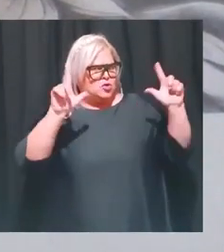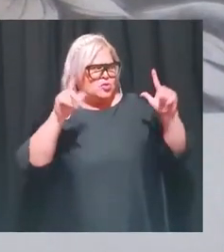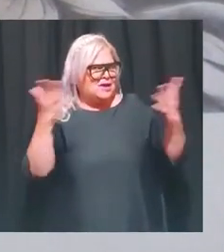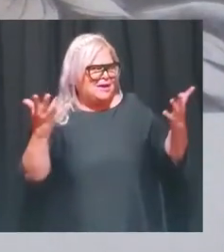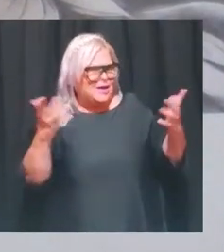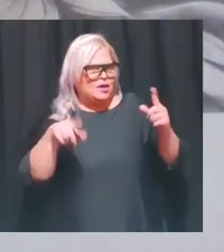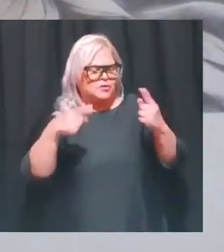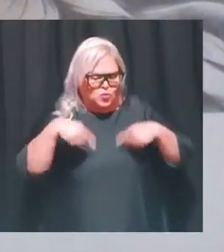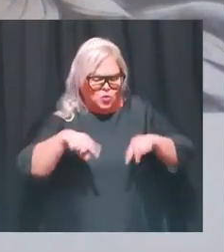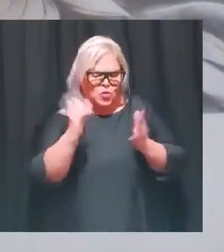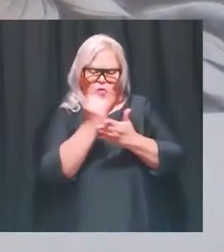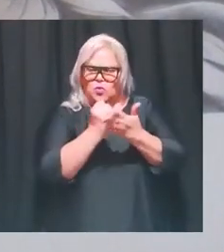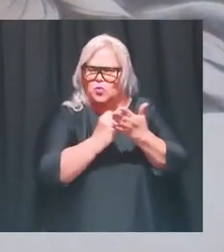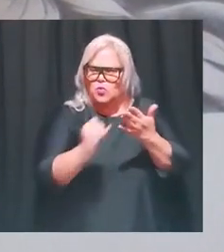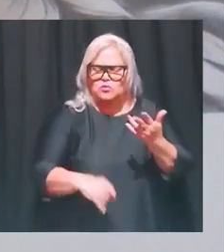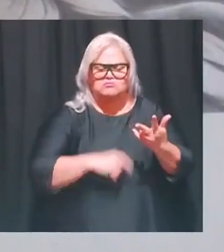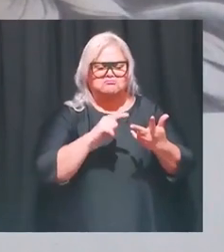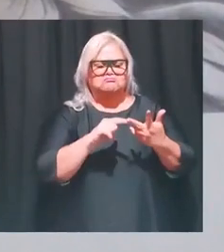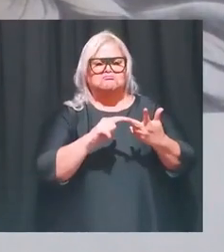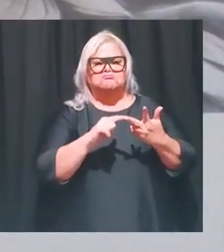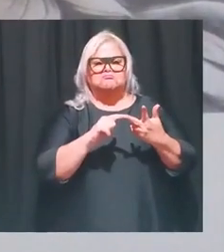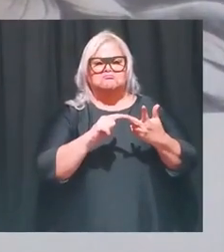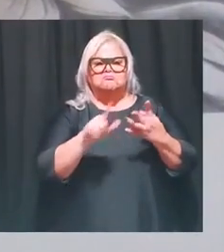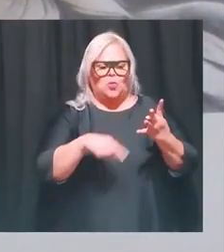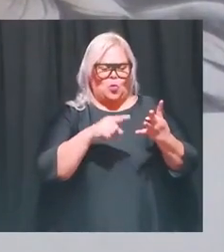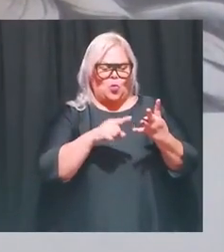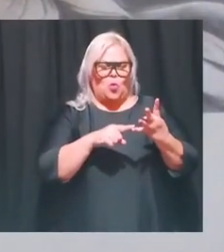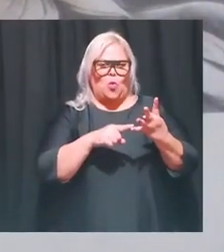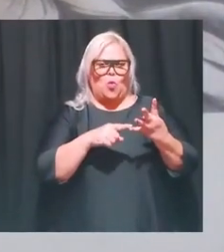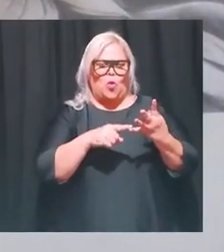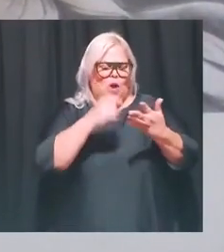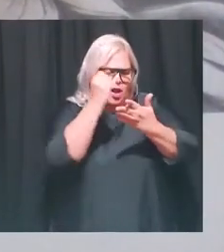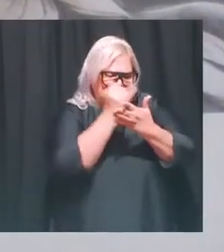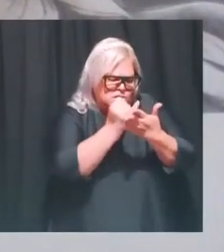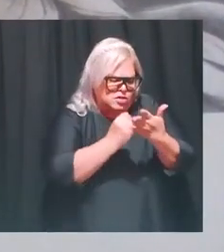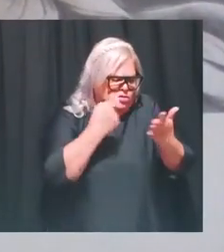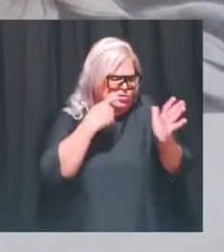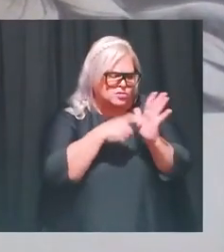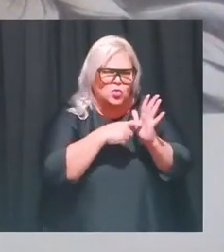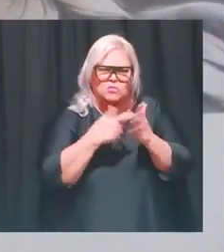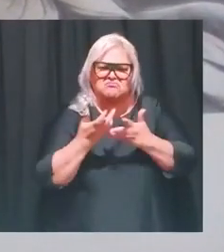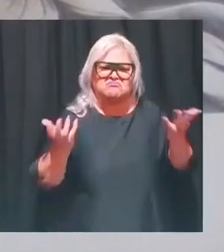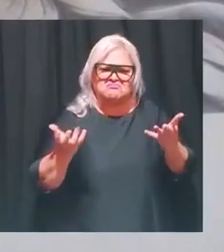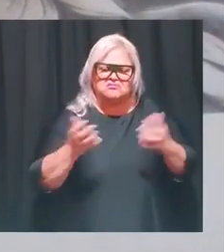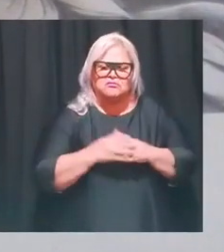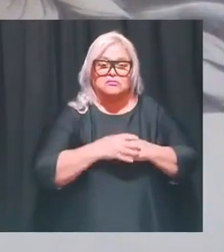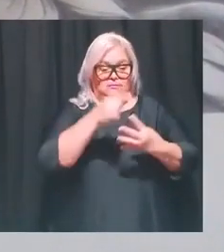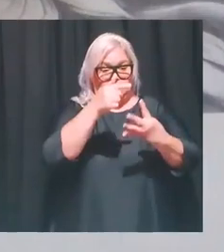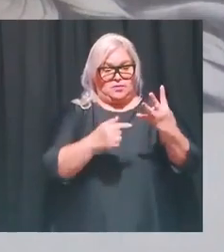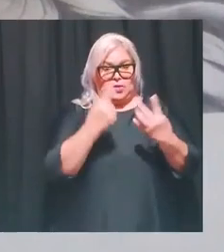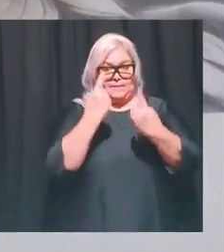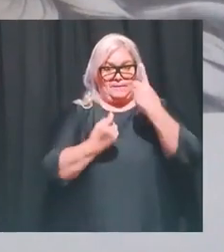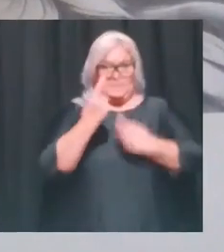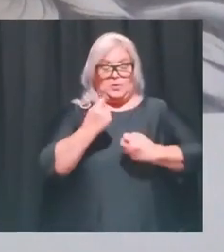estabas haciendo el dibujo y que te encontraste dibujando verdad ese tipo de pregunta pues te